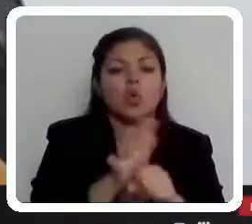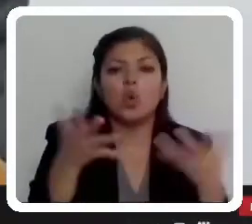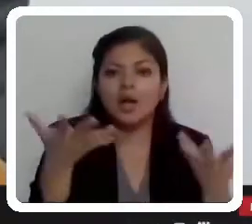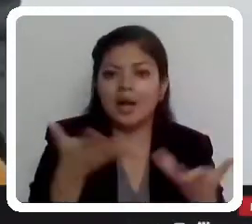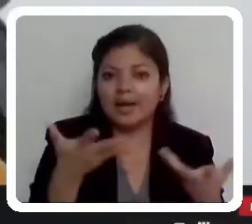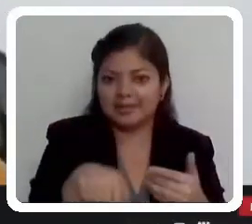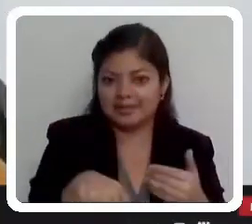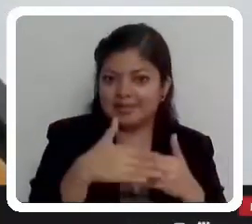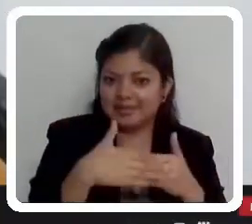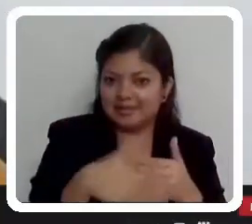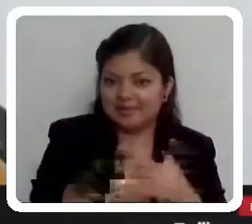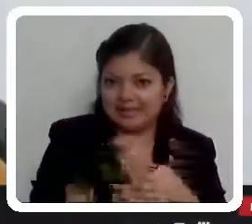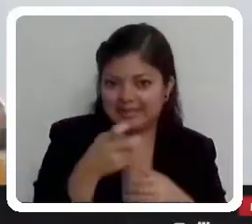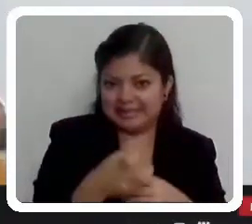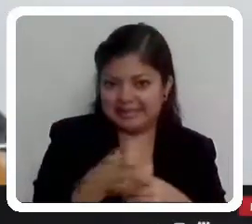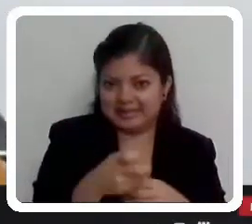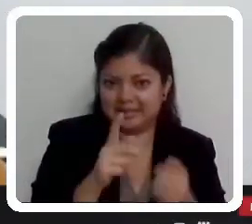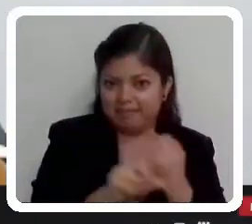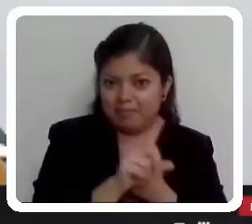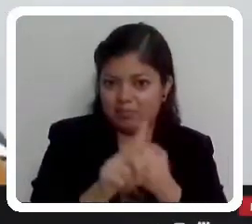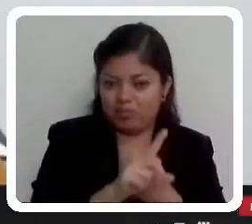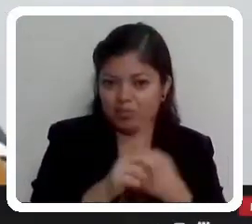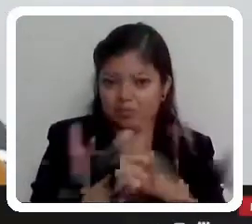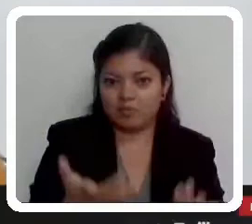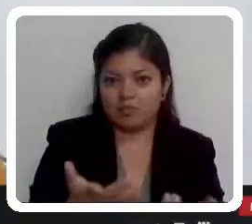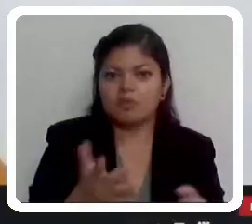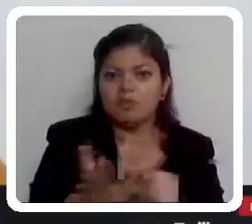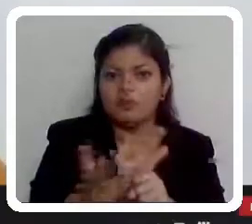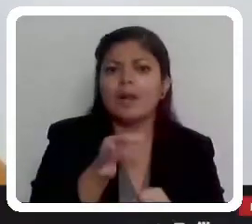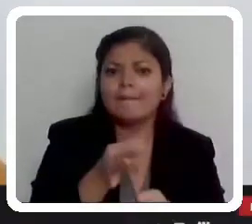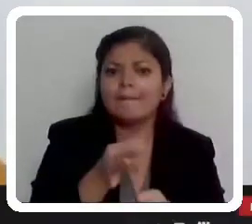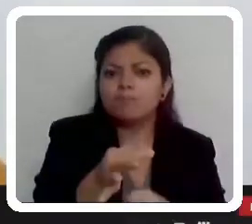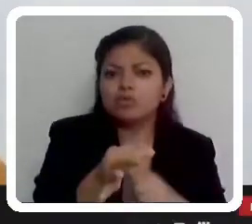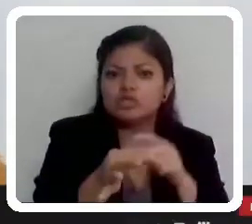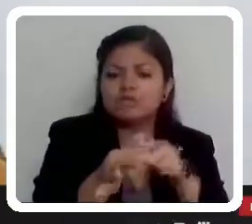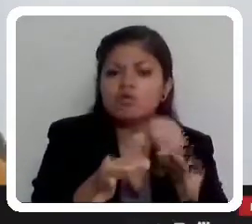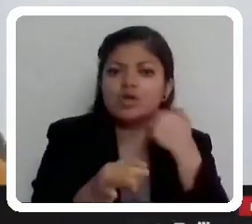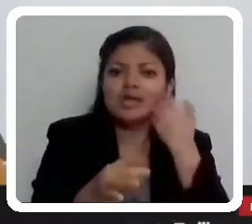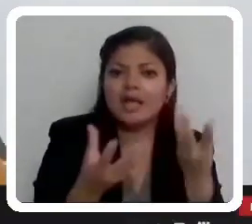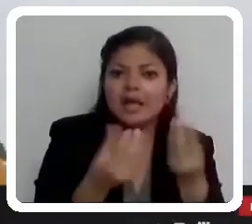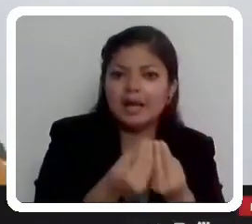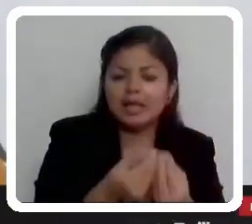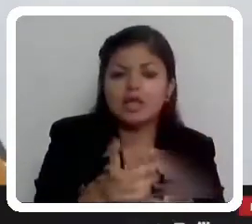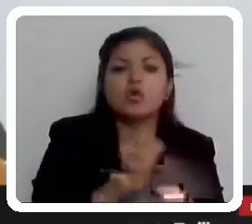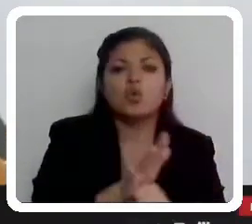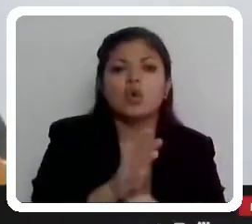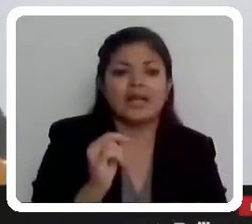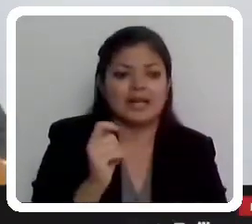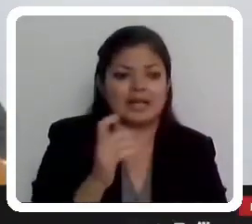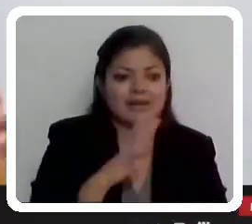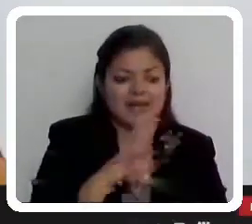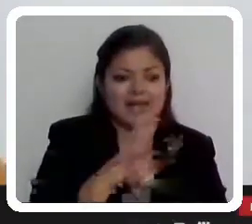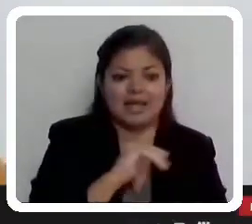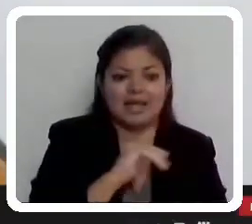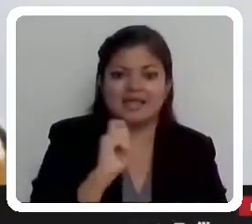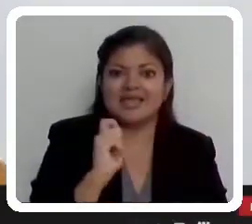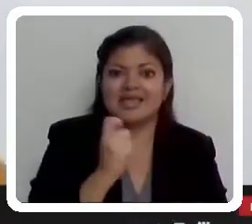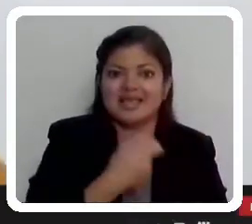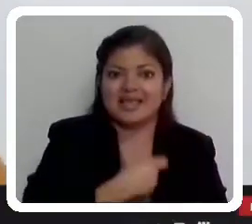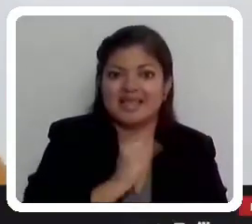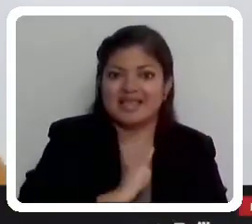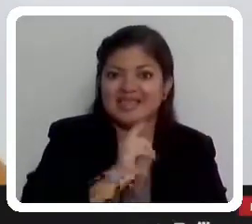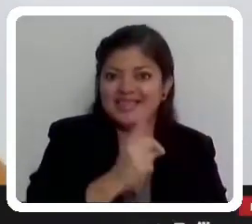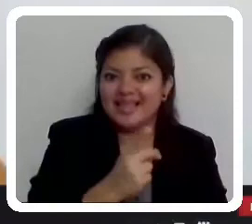este tipo de problemas. ¿A qué municipio quiere pertenecer? ¿A qué municipio tiene identidad? ¿En qué municipio le gustaría ejercer